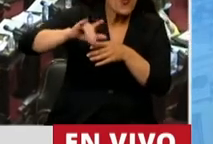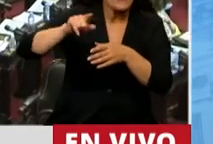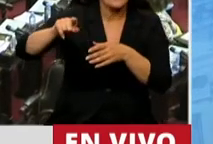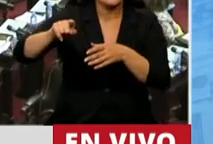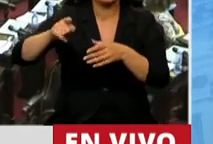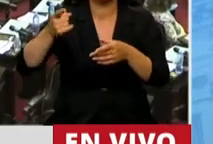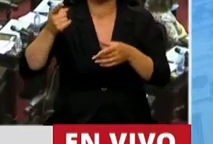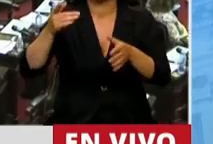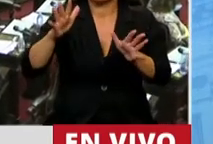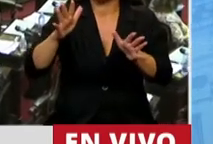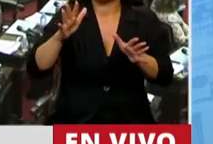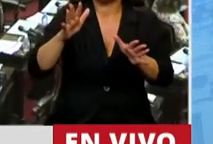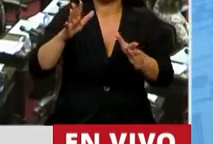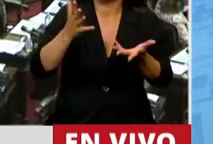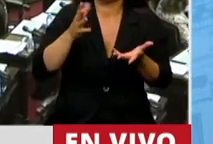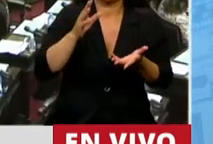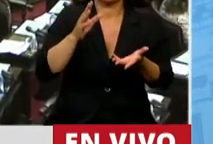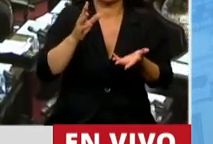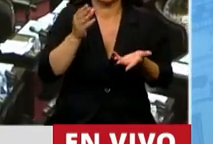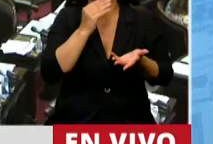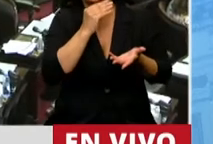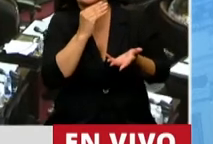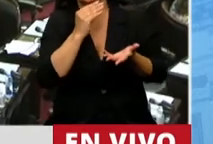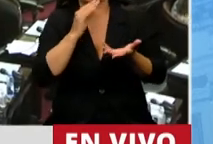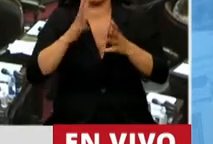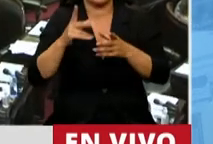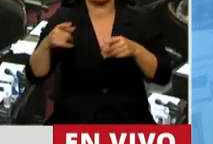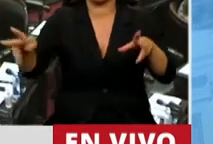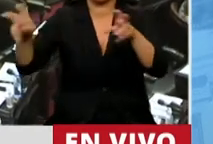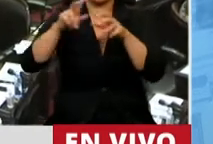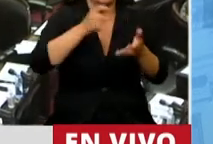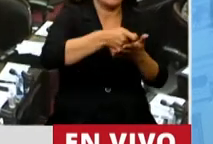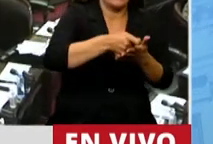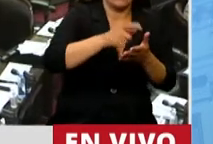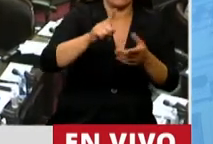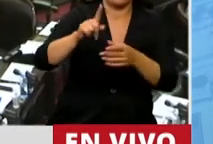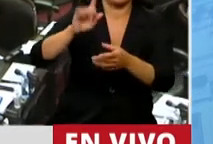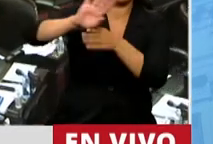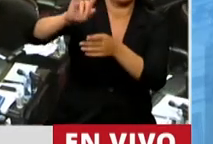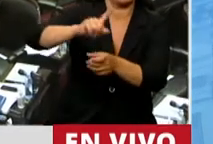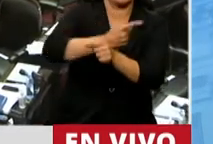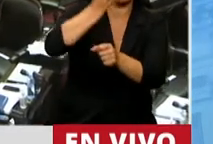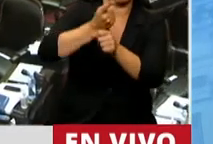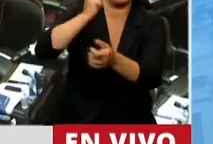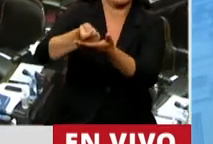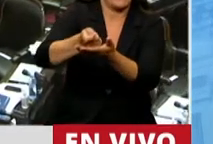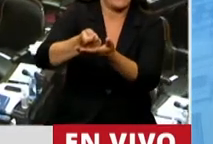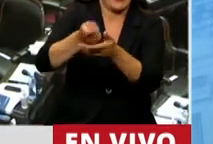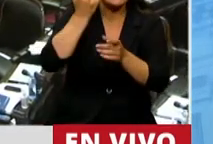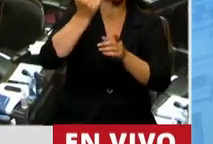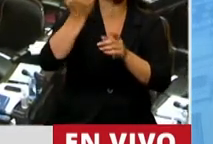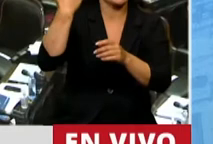otras formas de default como existieron en algún momento de nuestra historia,